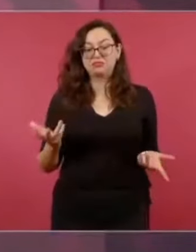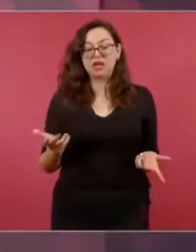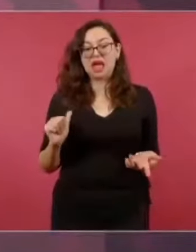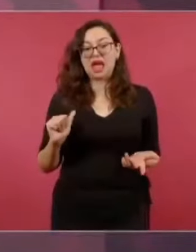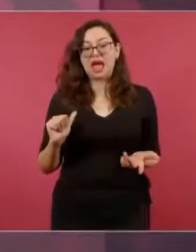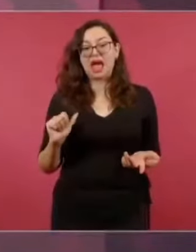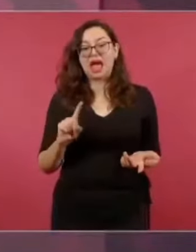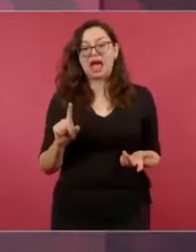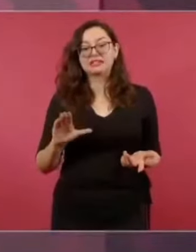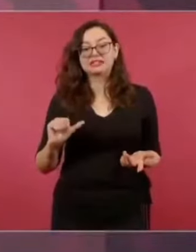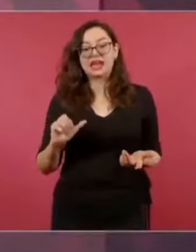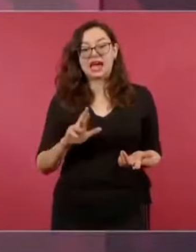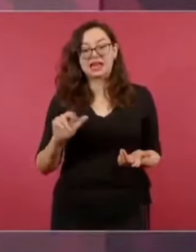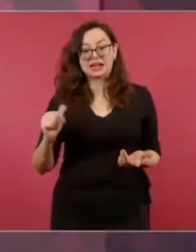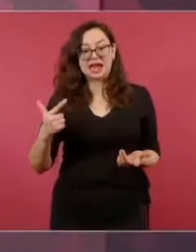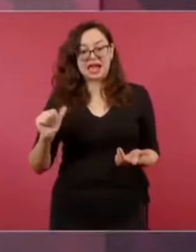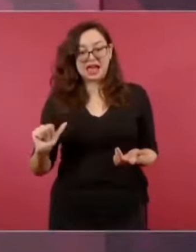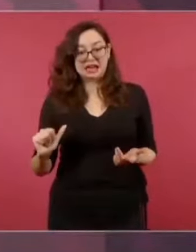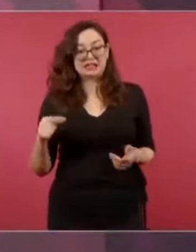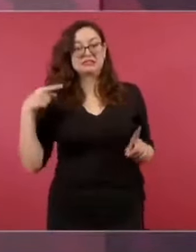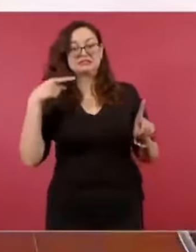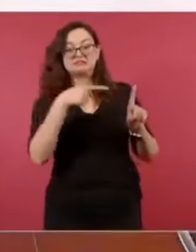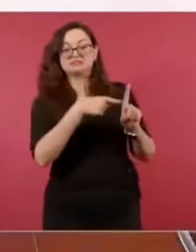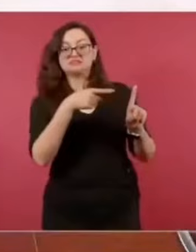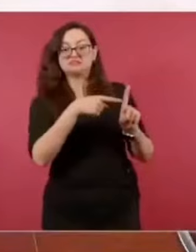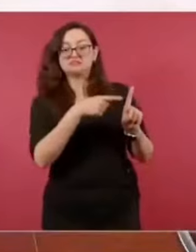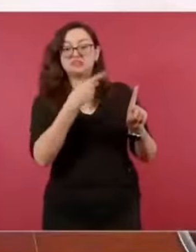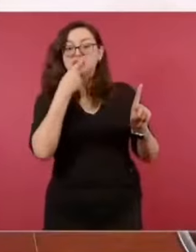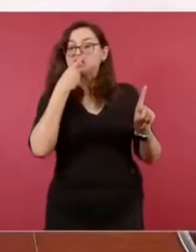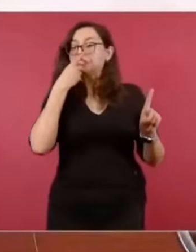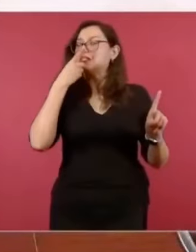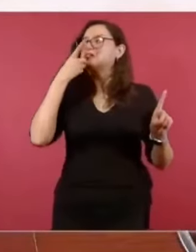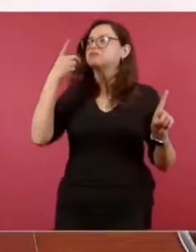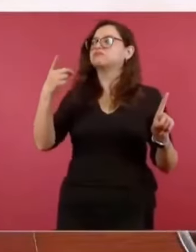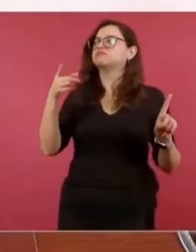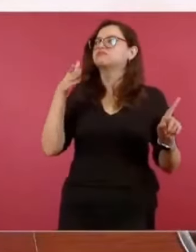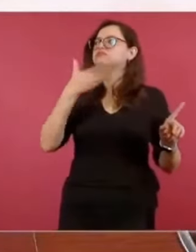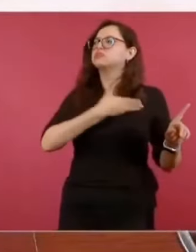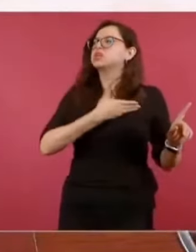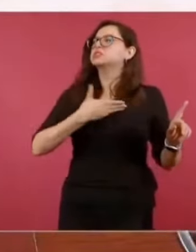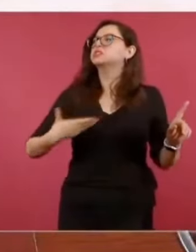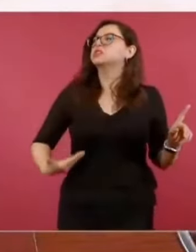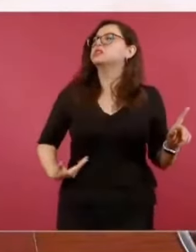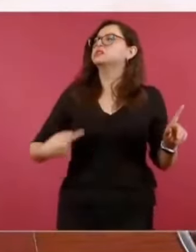del presidente,